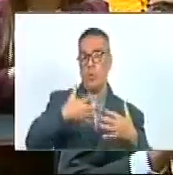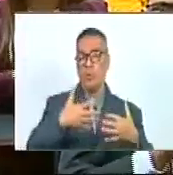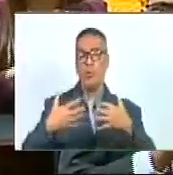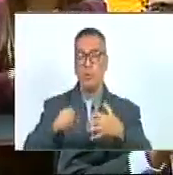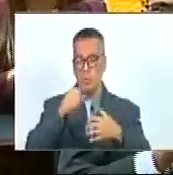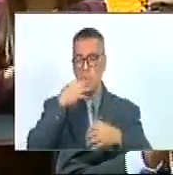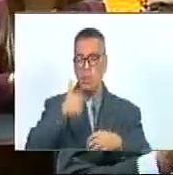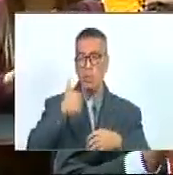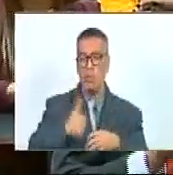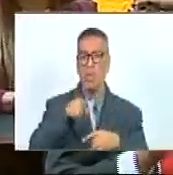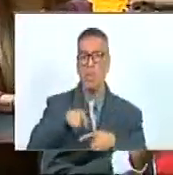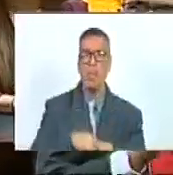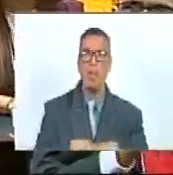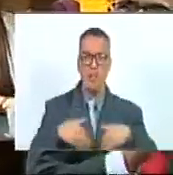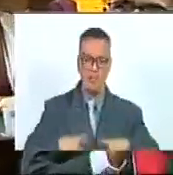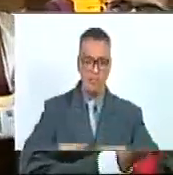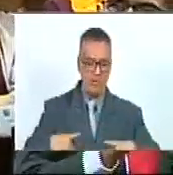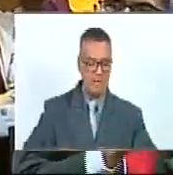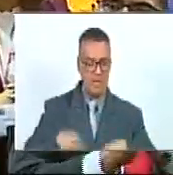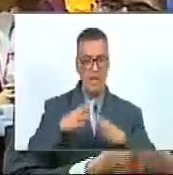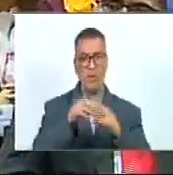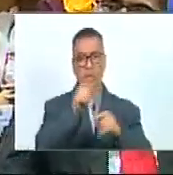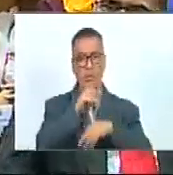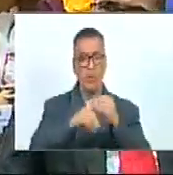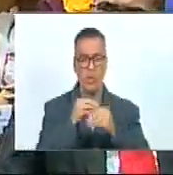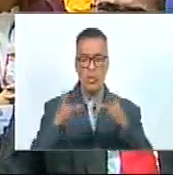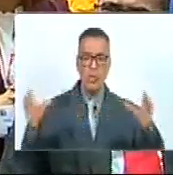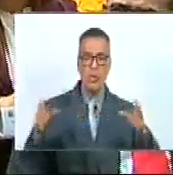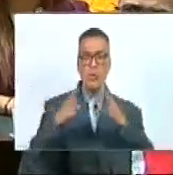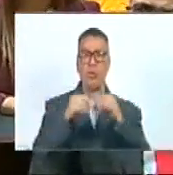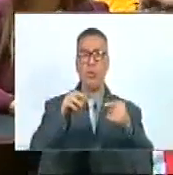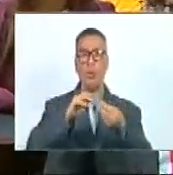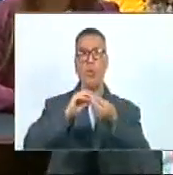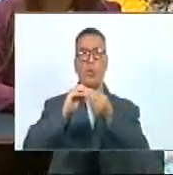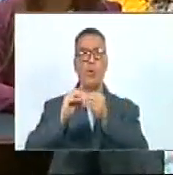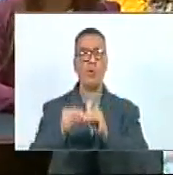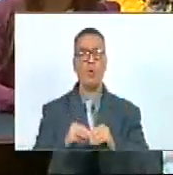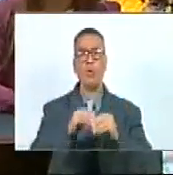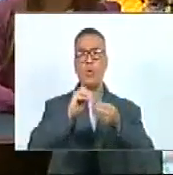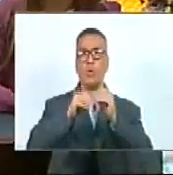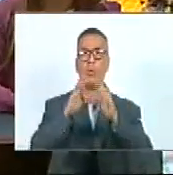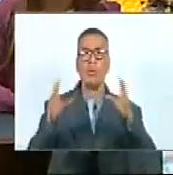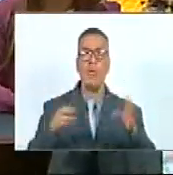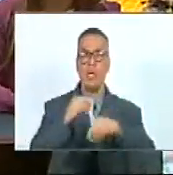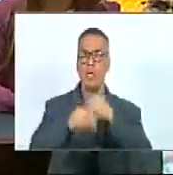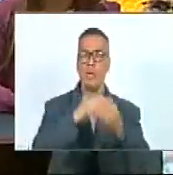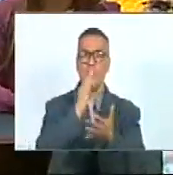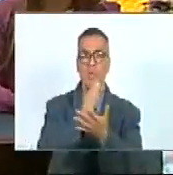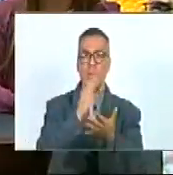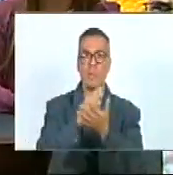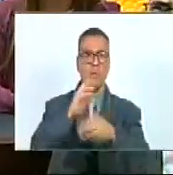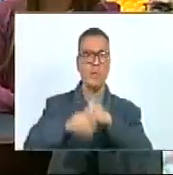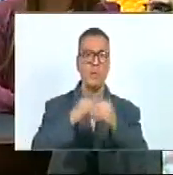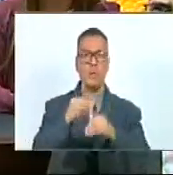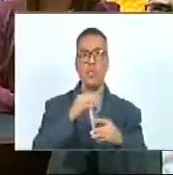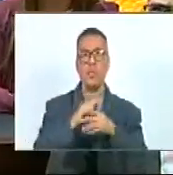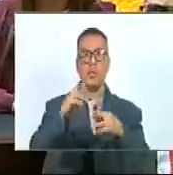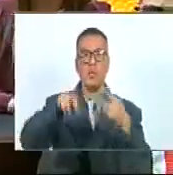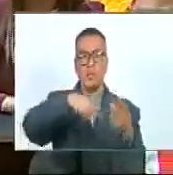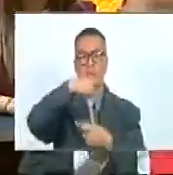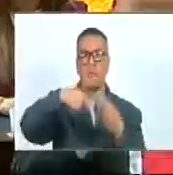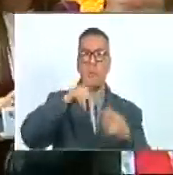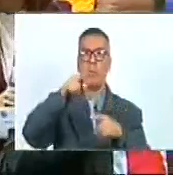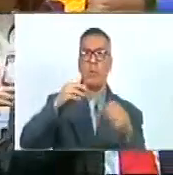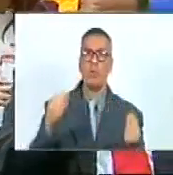eficientemente para resolver los problemas de las comunidades y siempre haciéndolo como ya es costumbre en revolución